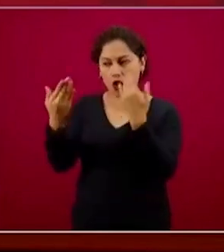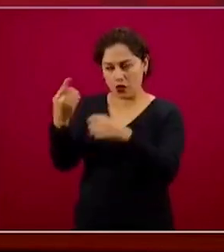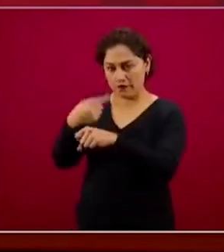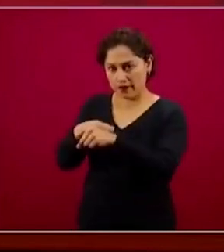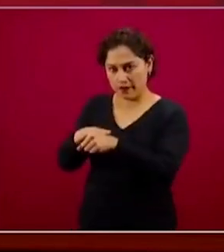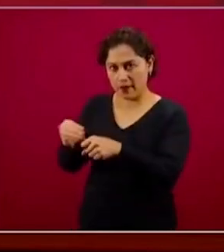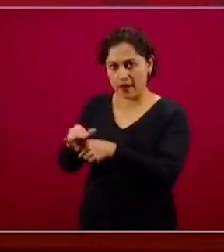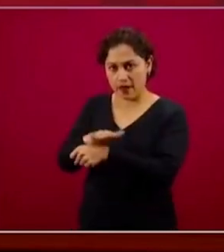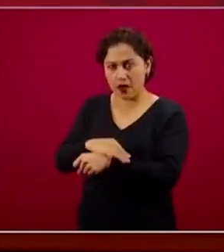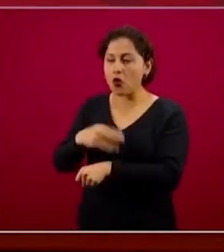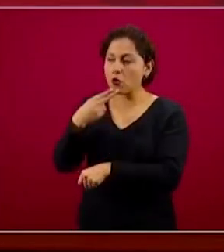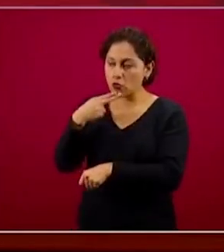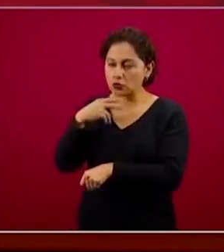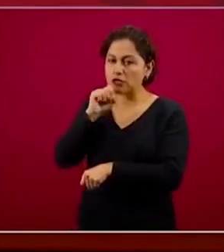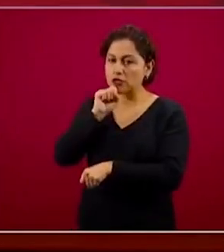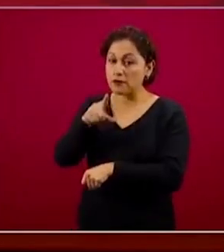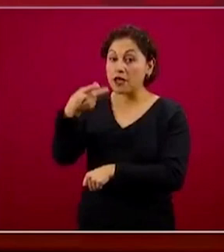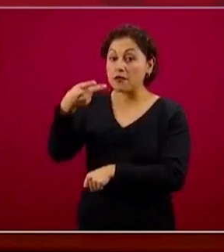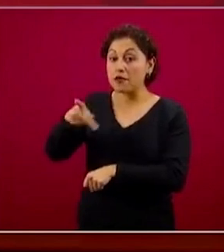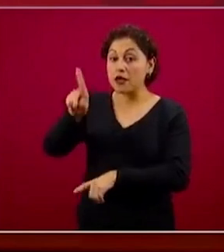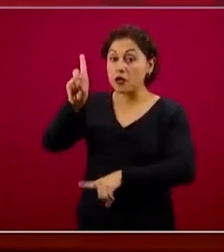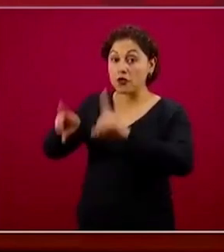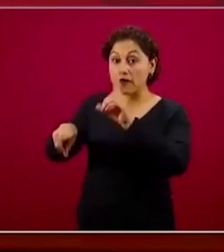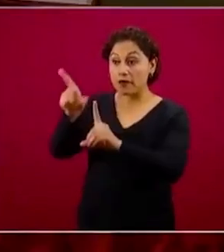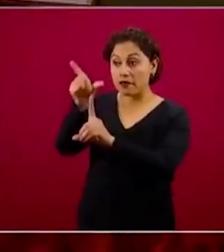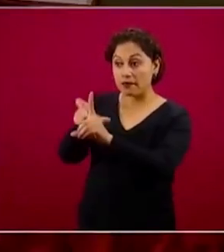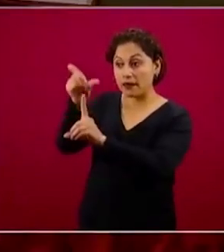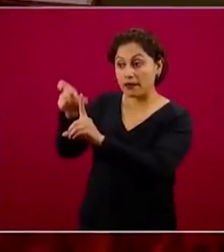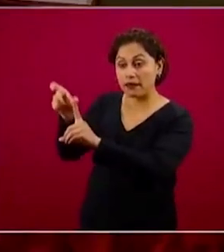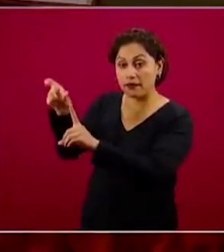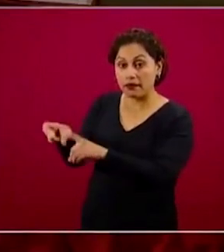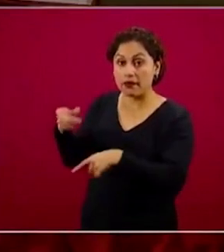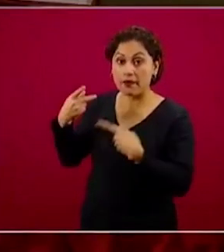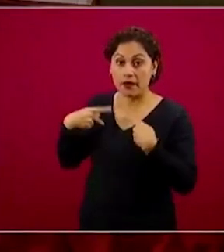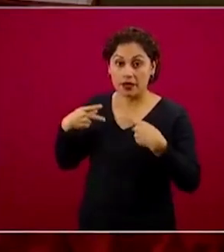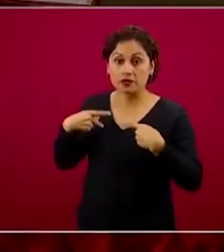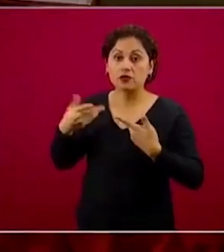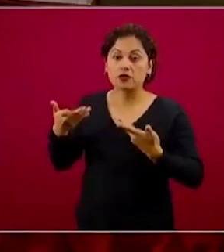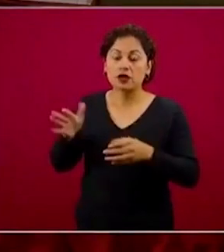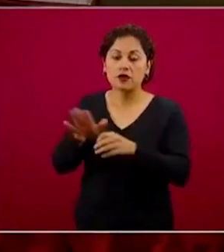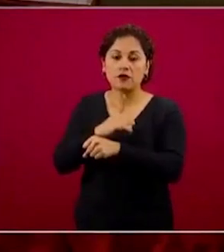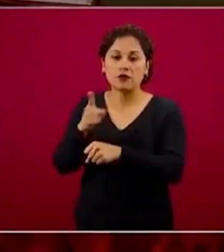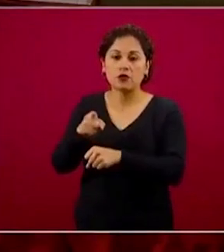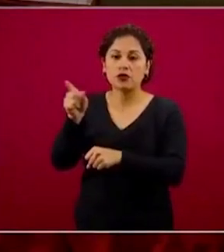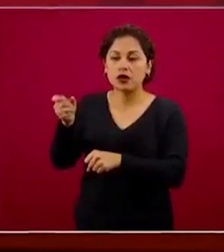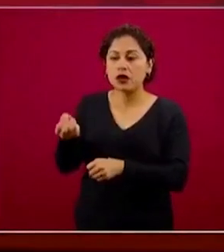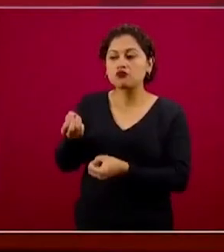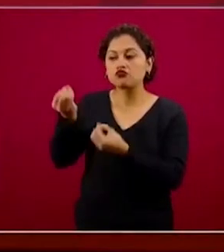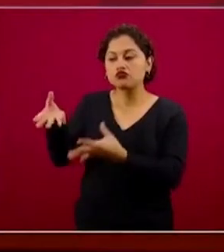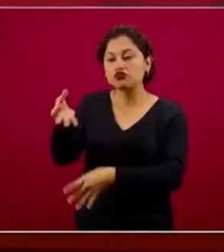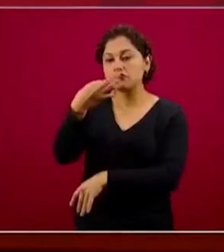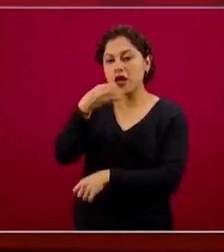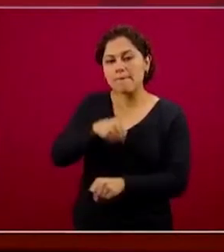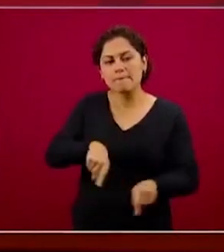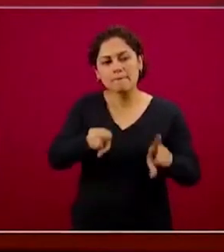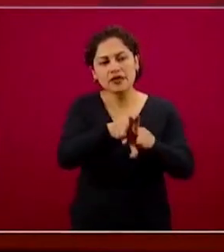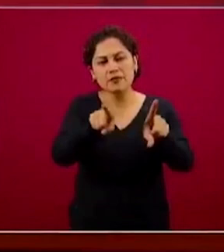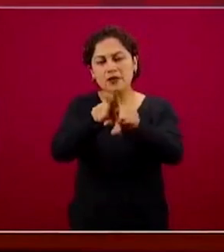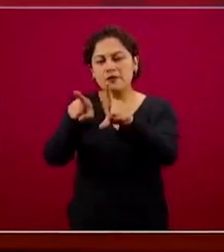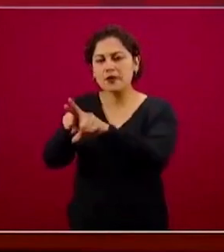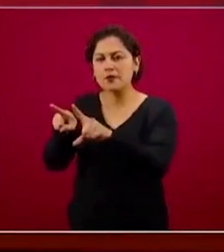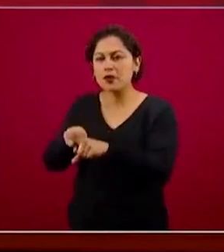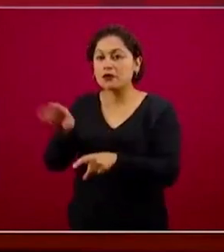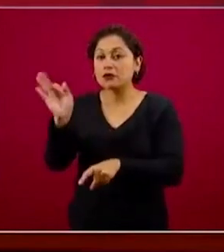el paciente termina mal o, como dice, con datos de daño renal o daño de otro tejido.